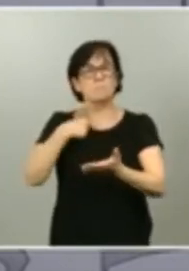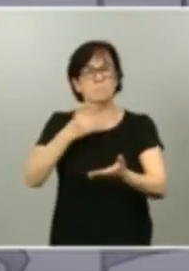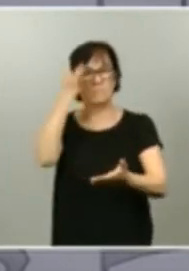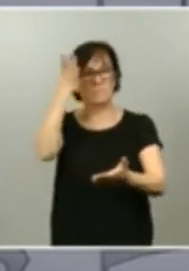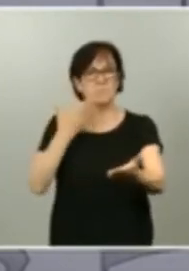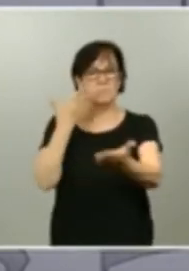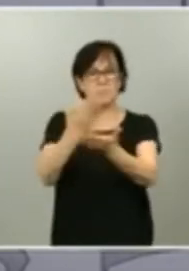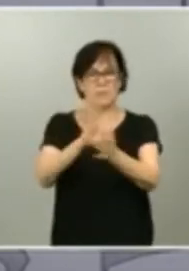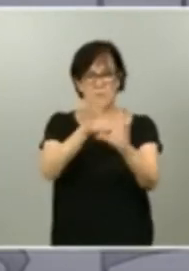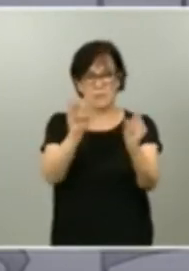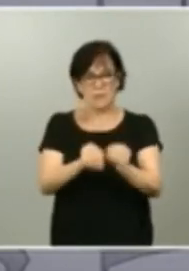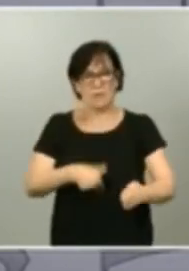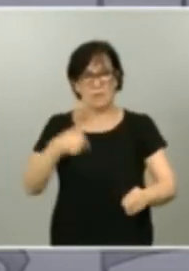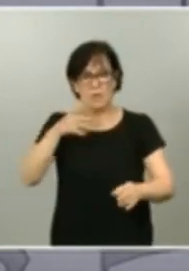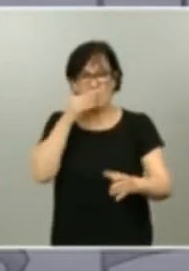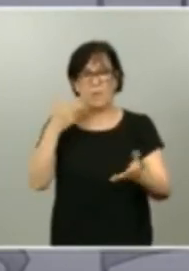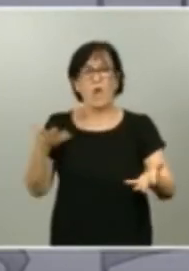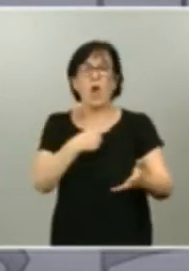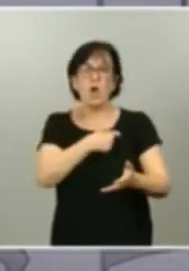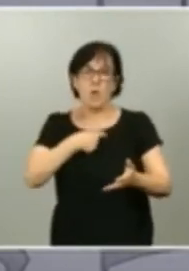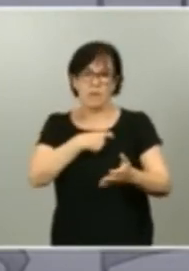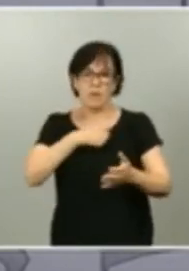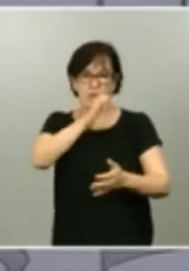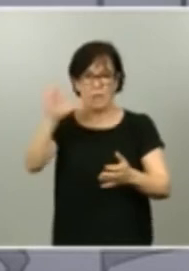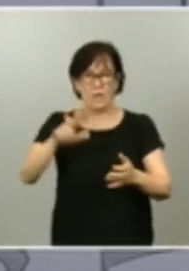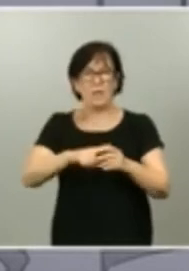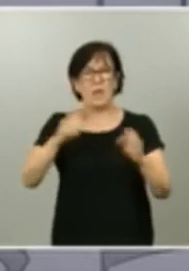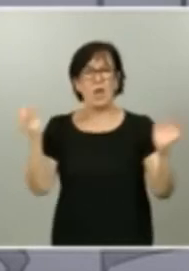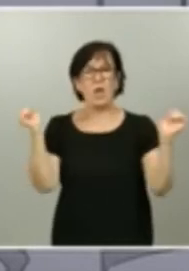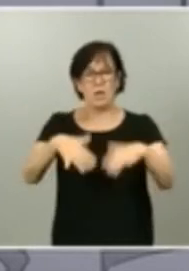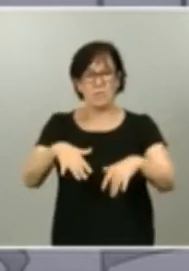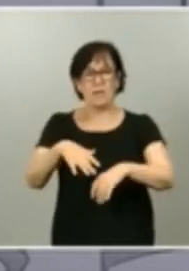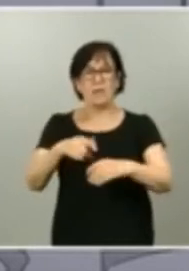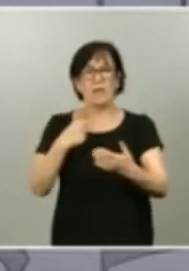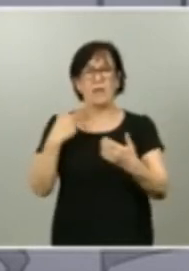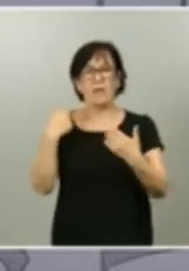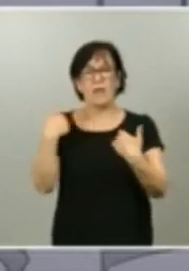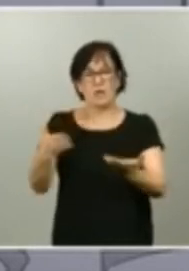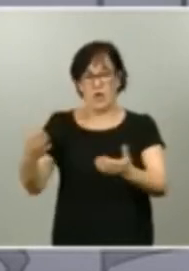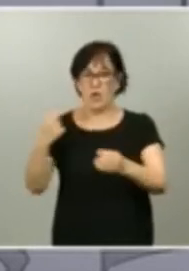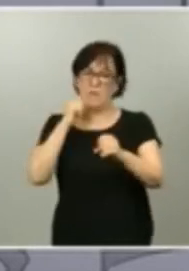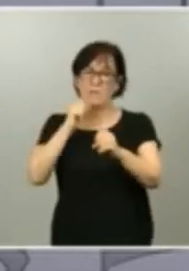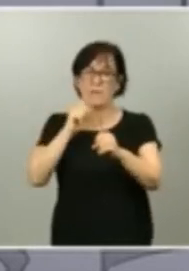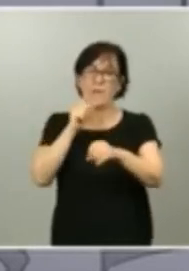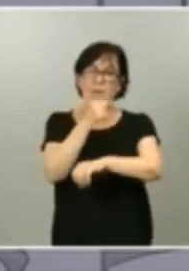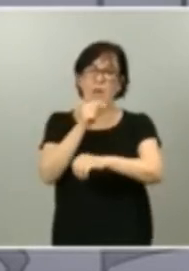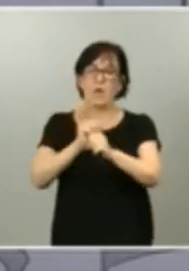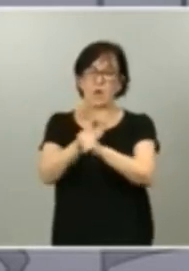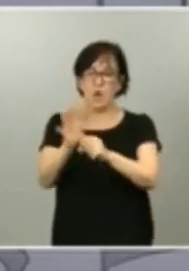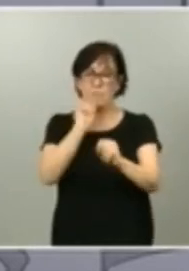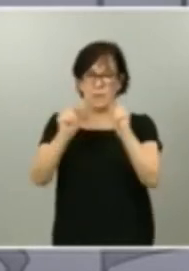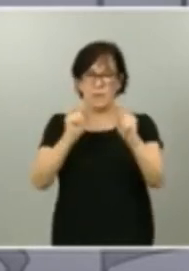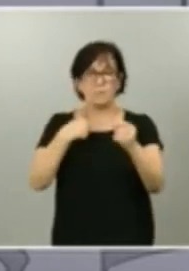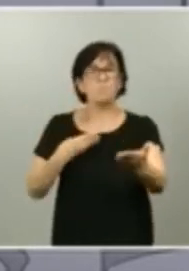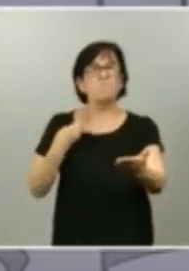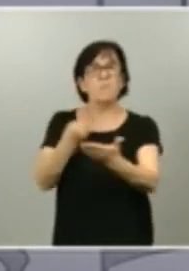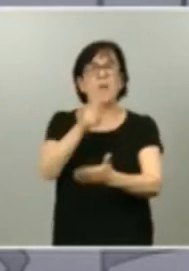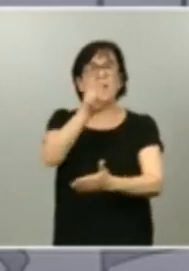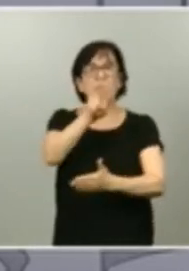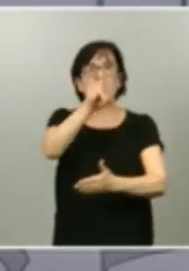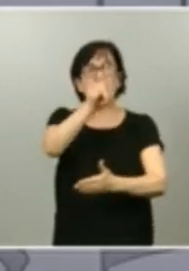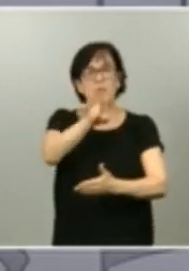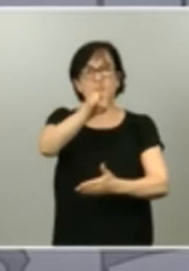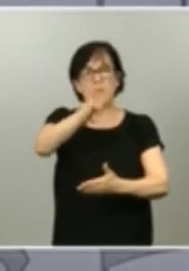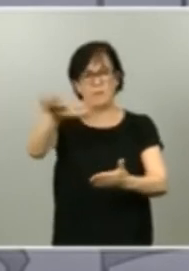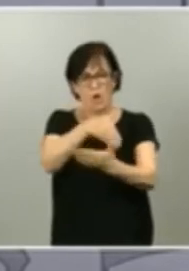por la Comisión Europea como la Conferencia de Donantes para COVID-19 en la que España se comprometió a aportar 125 millones de euros para apoyar